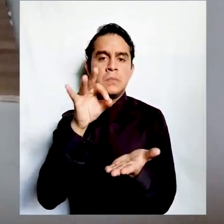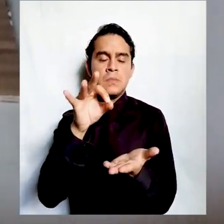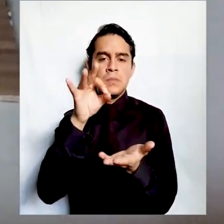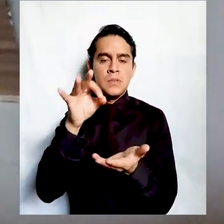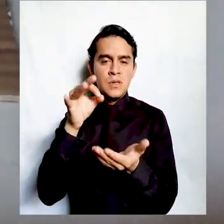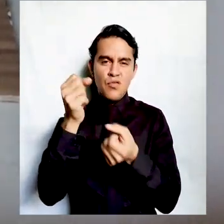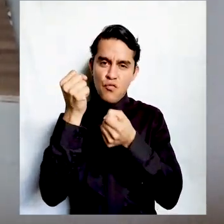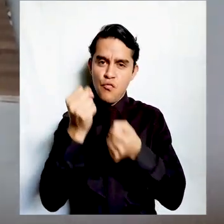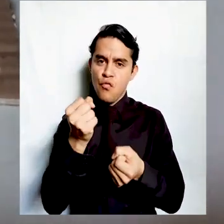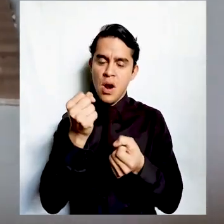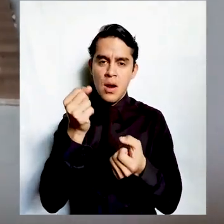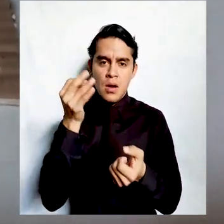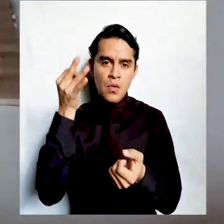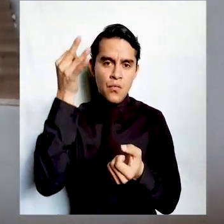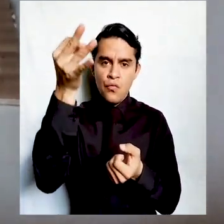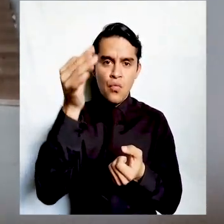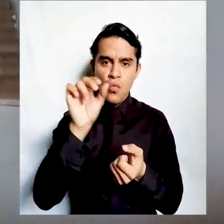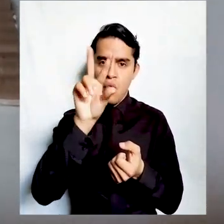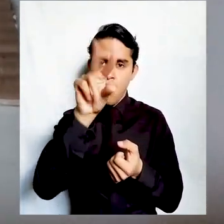evitará de que se doble.